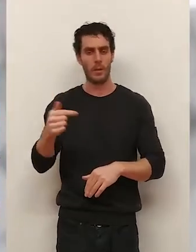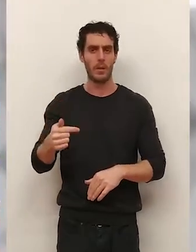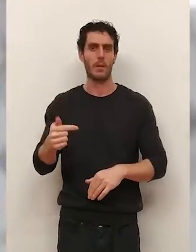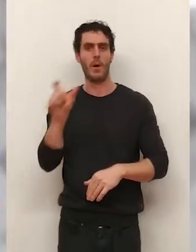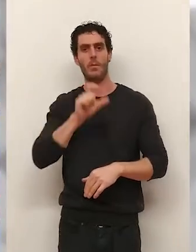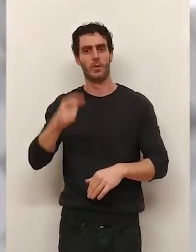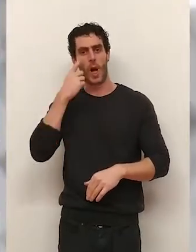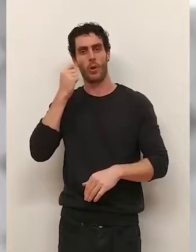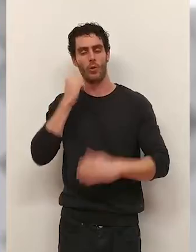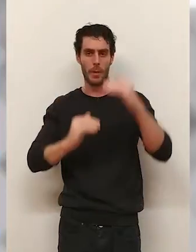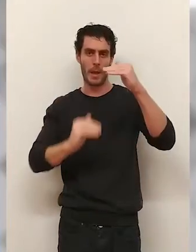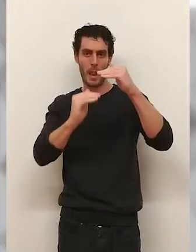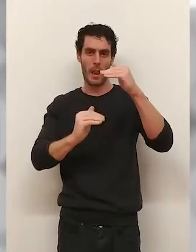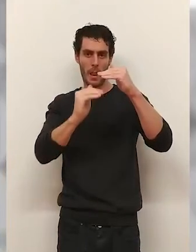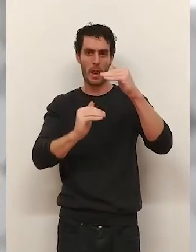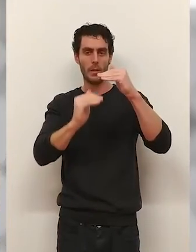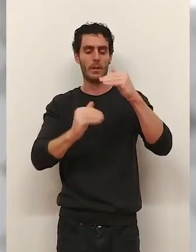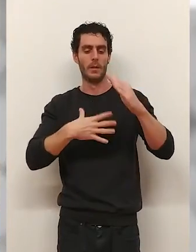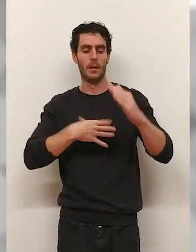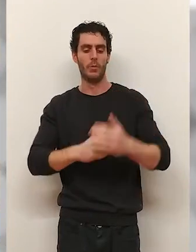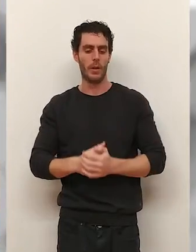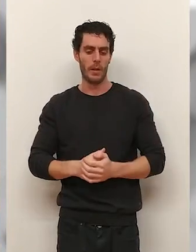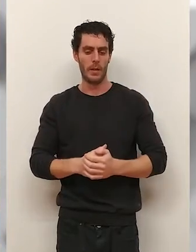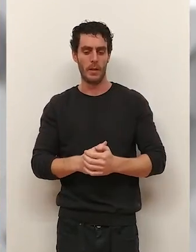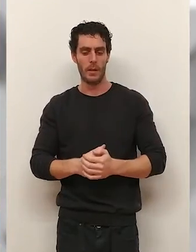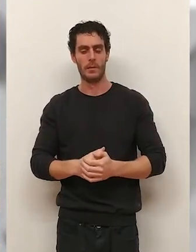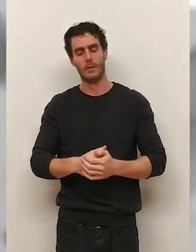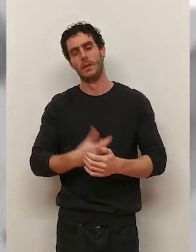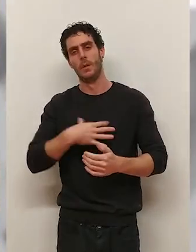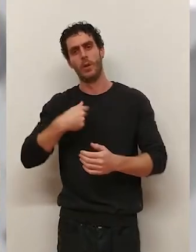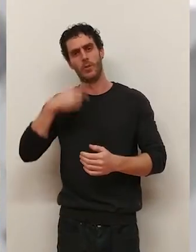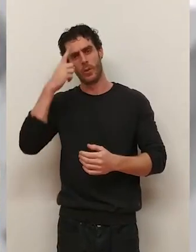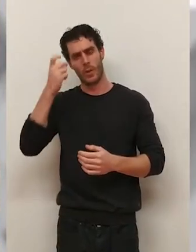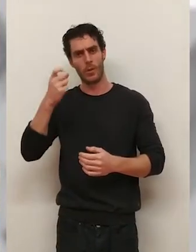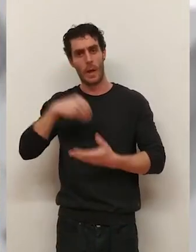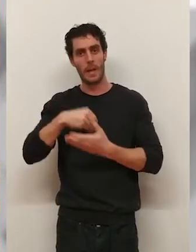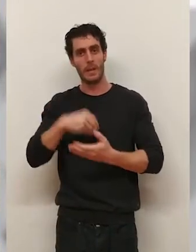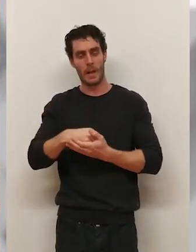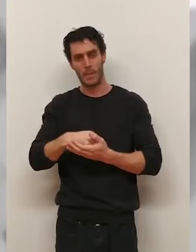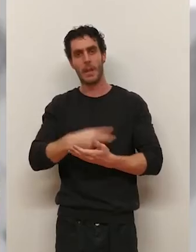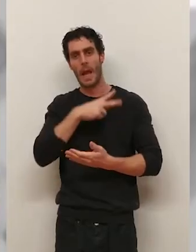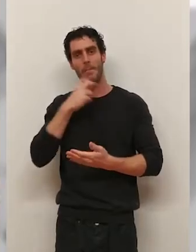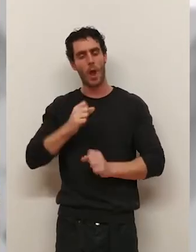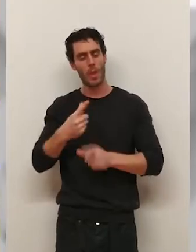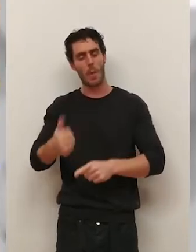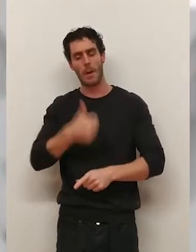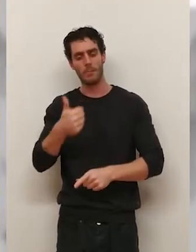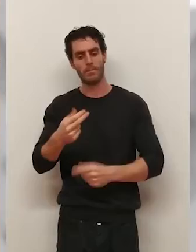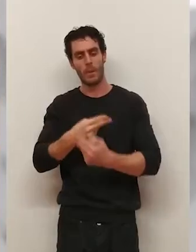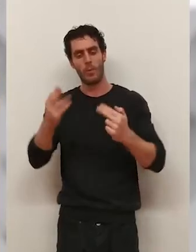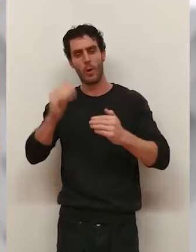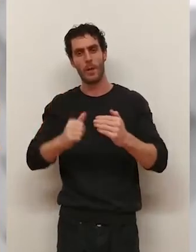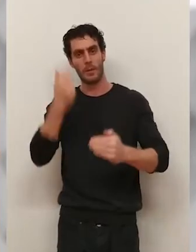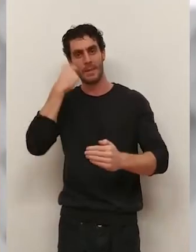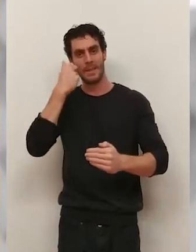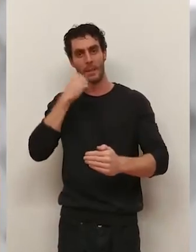malo la gente está acostumbrada a vernos arriba y a lo mejor no le dan el valor que yo creo que que nosotros internamente sí que lo damos. Este sábado a